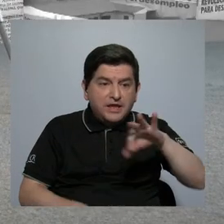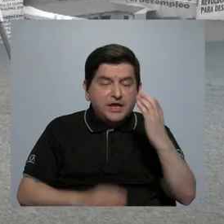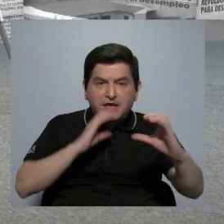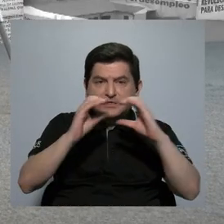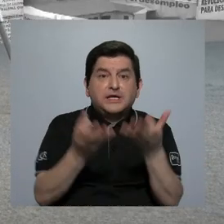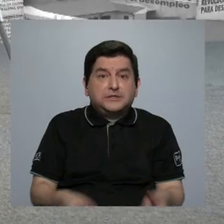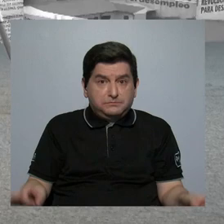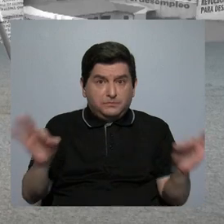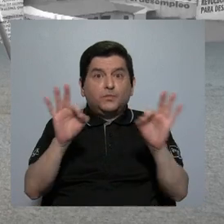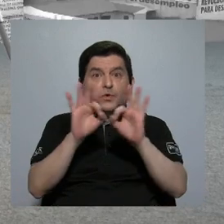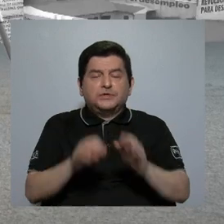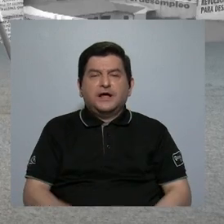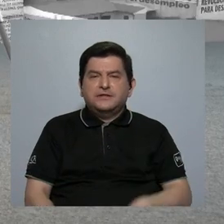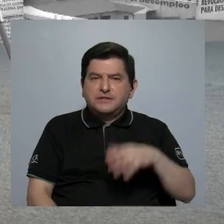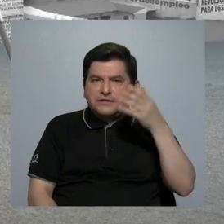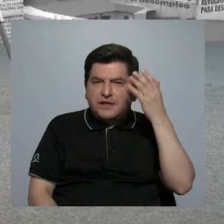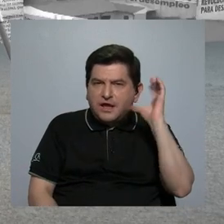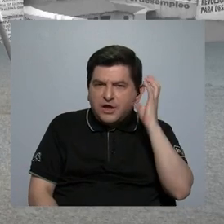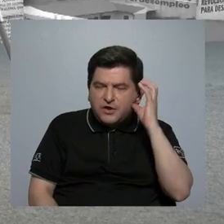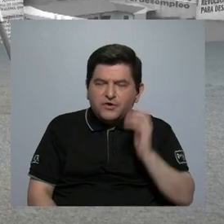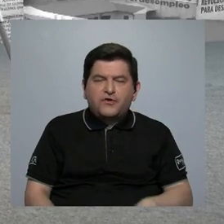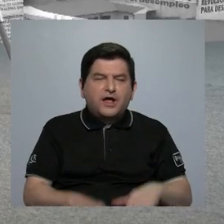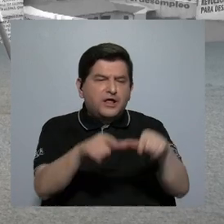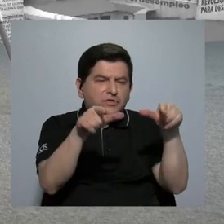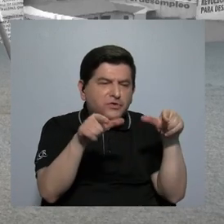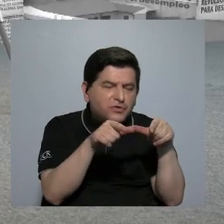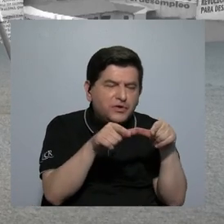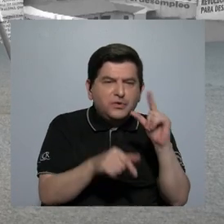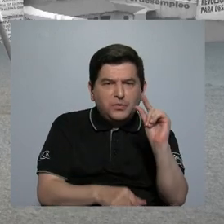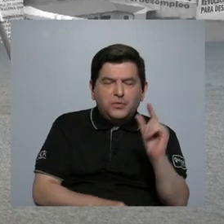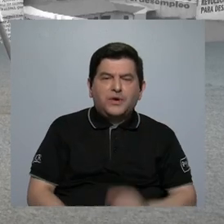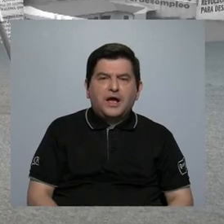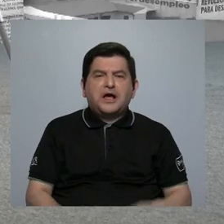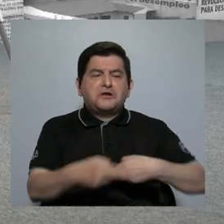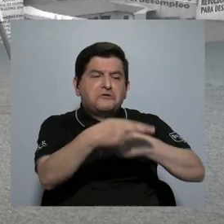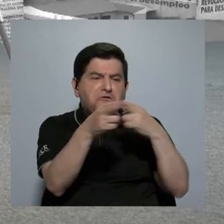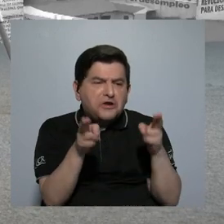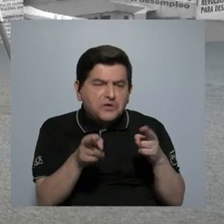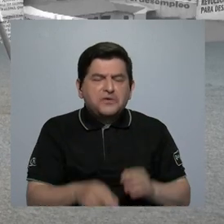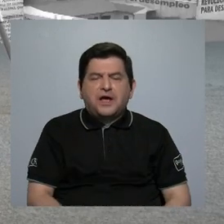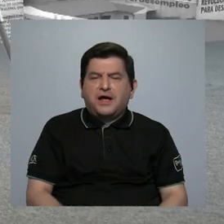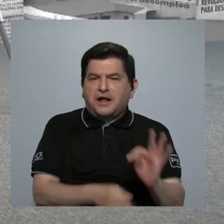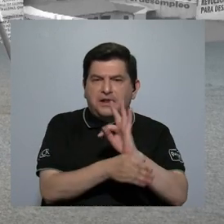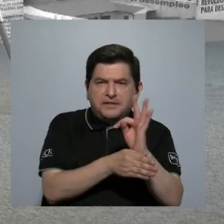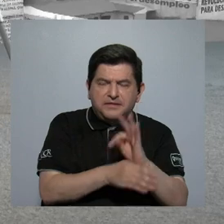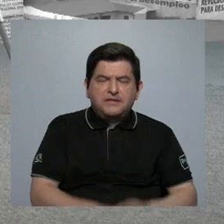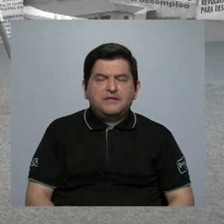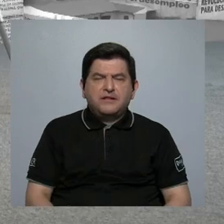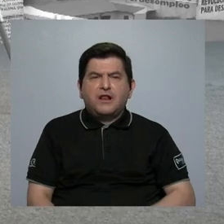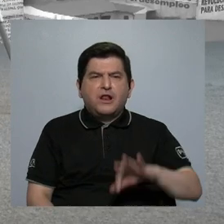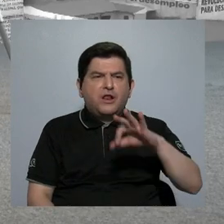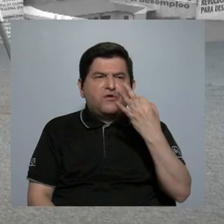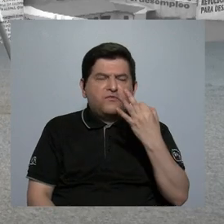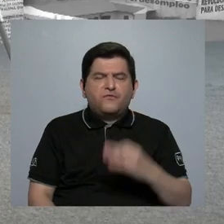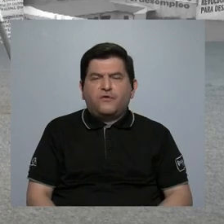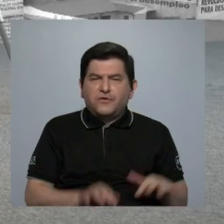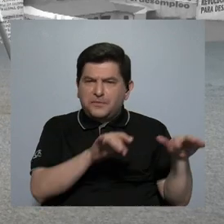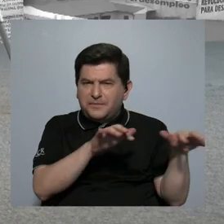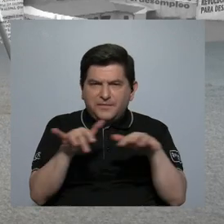estos medios, porque son muy importantes, radios locales o regionales, igual televisión o algunos medios